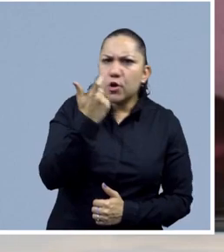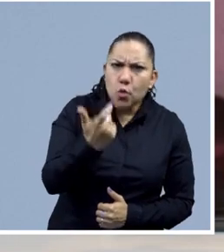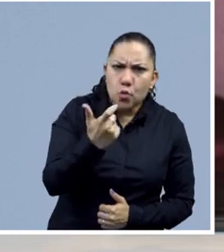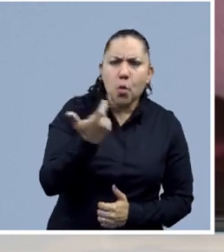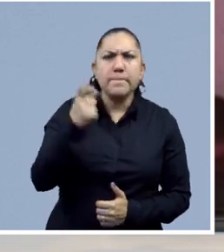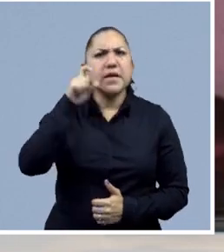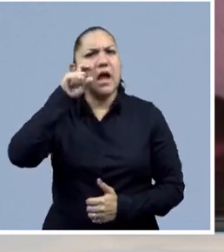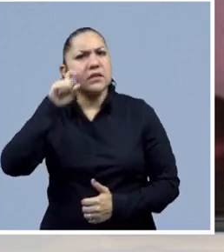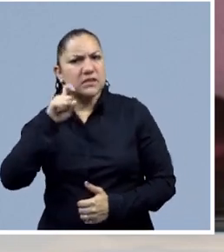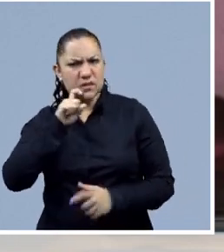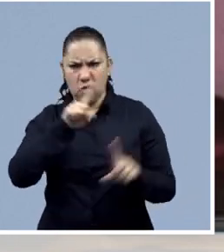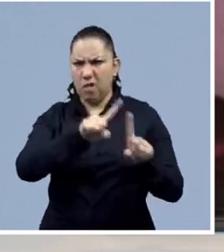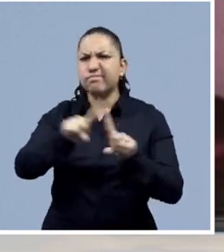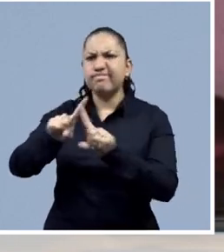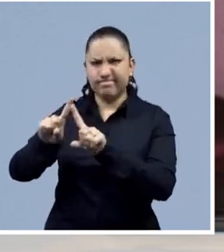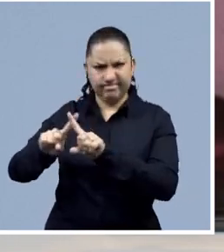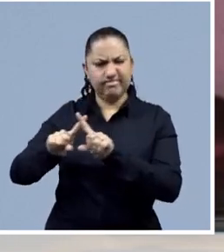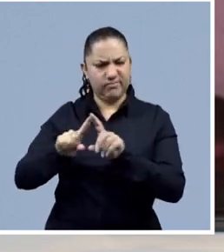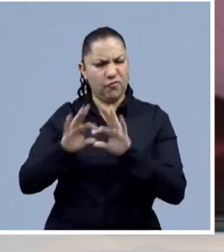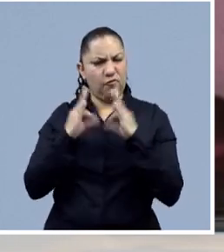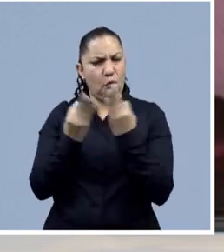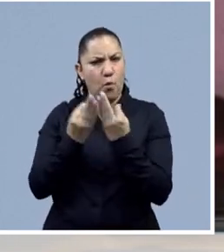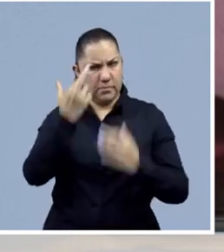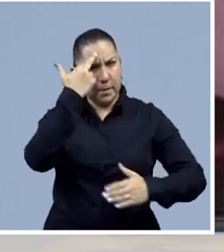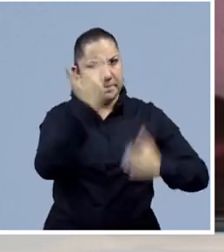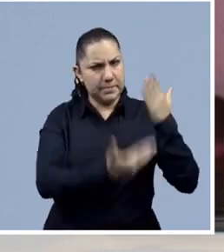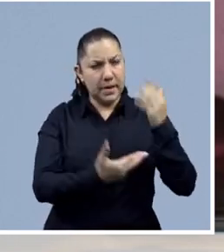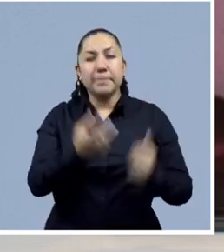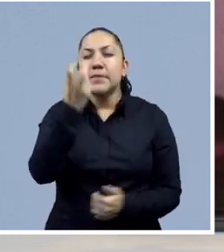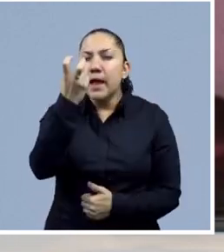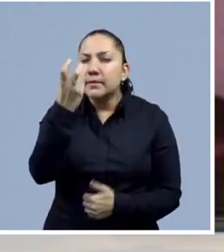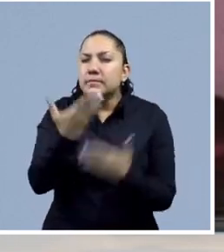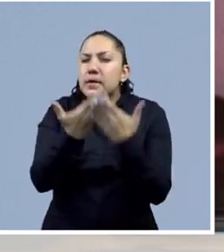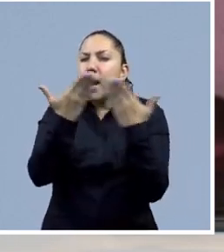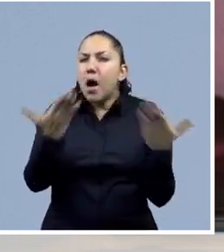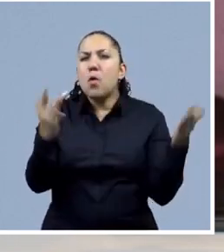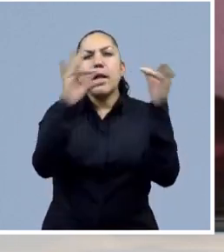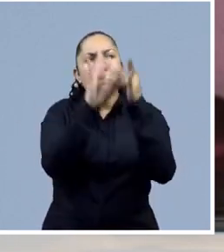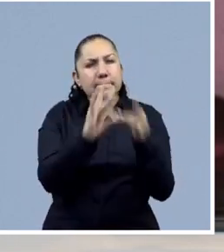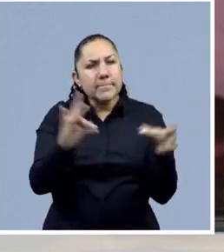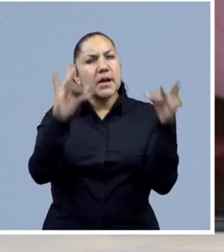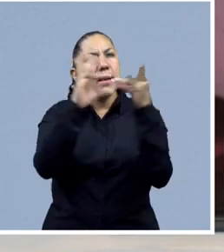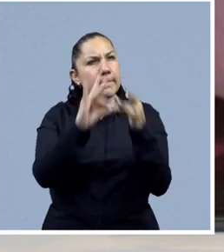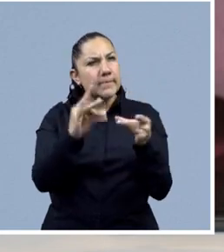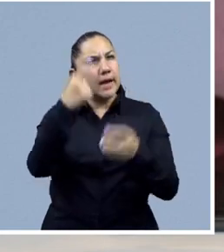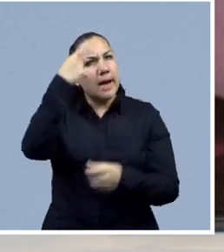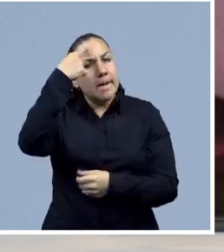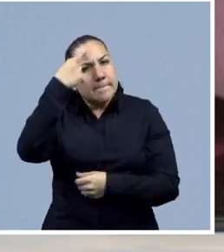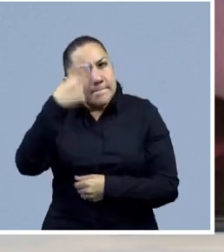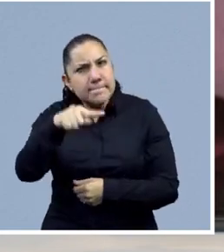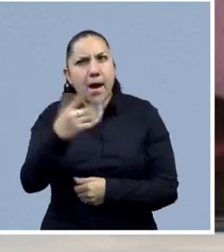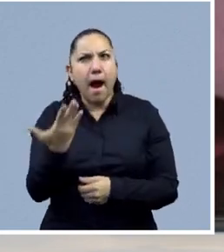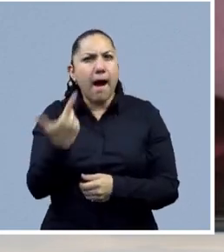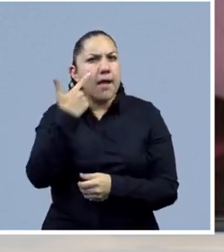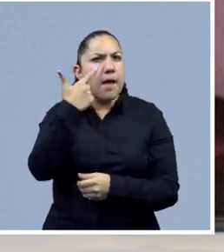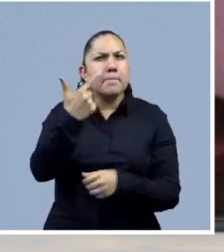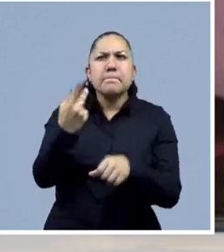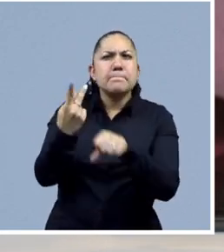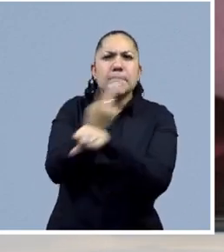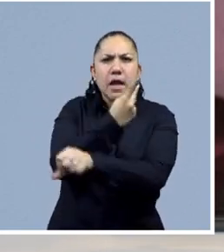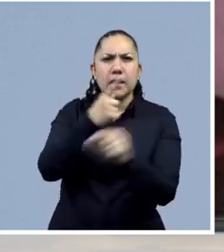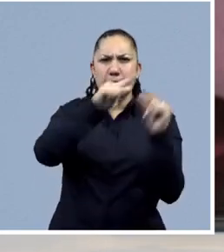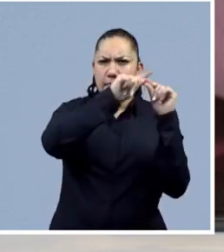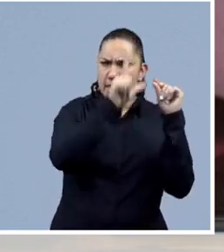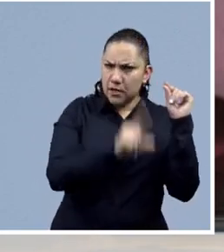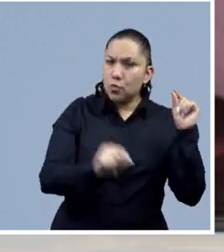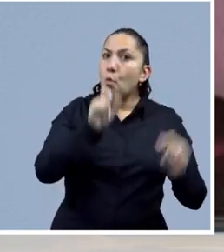y muchos otros tipos de los que vamos a estar hablando en esta primera parte del reportaje, que creo que es muy importante porque también se da algo a nivel nacional,